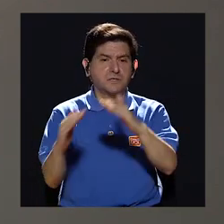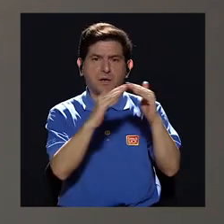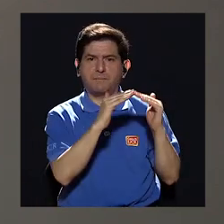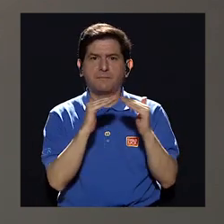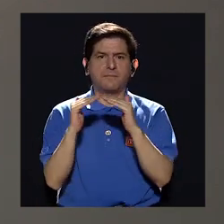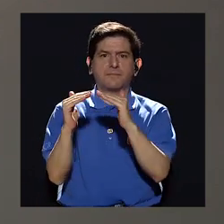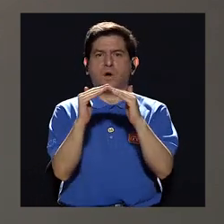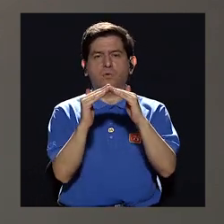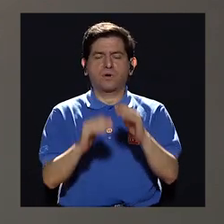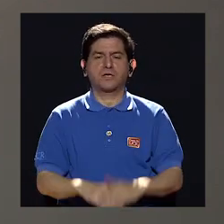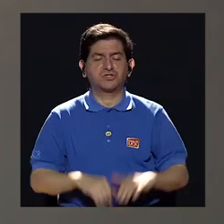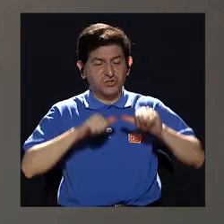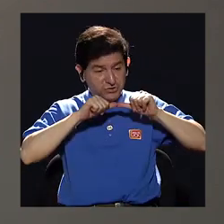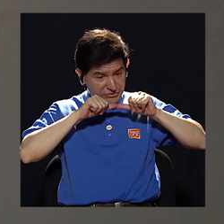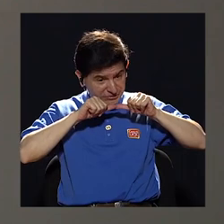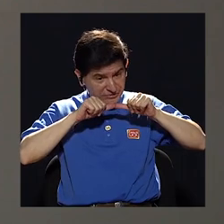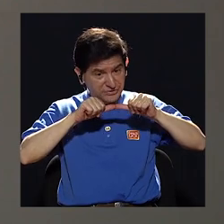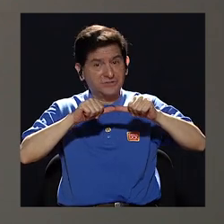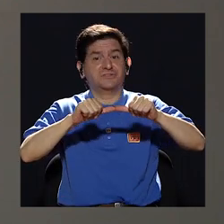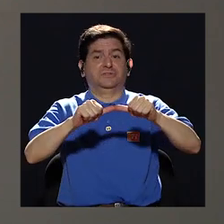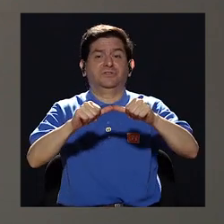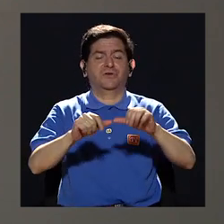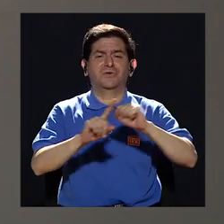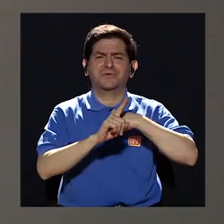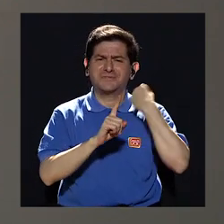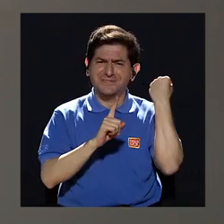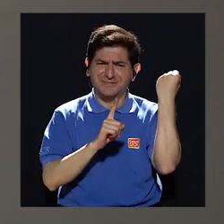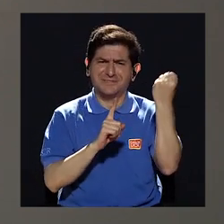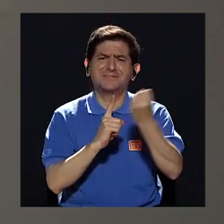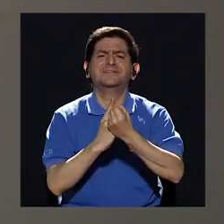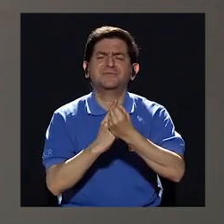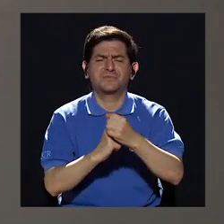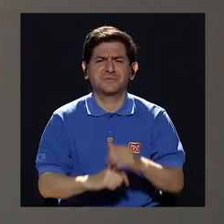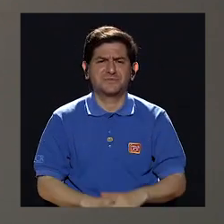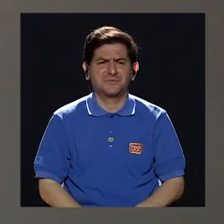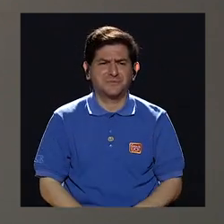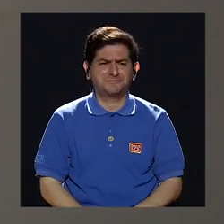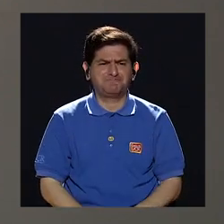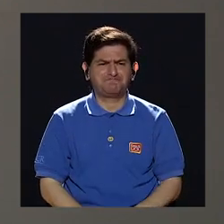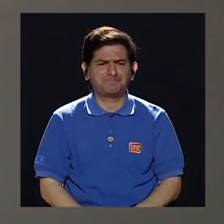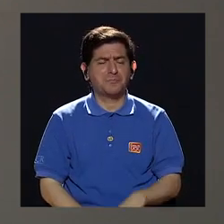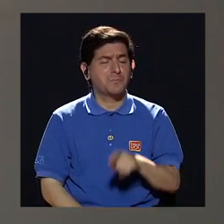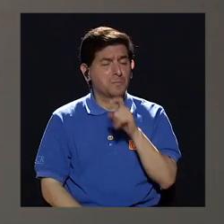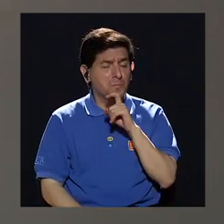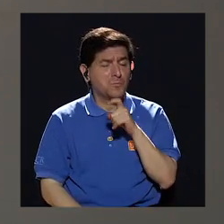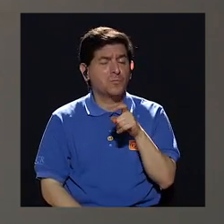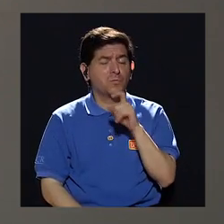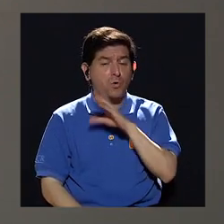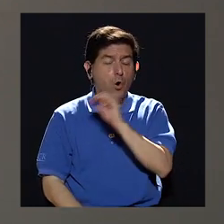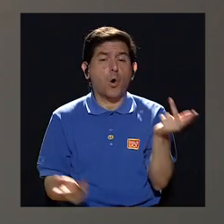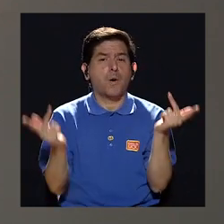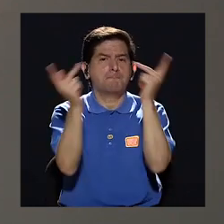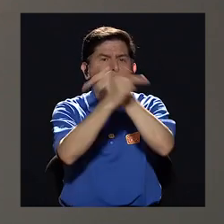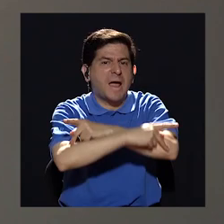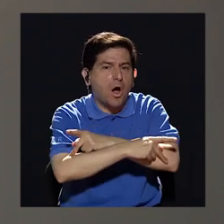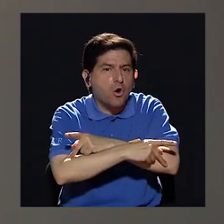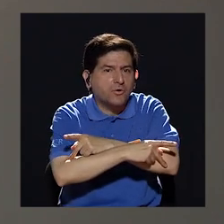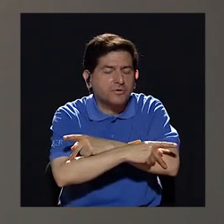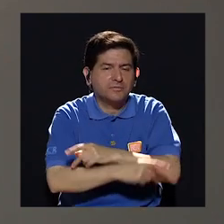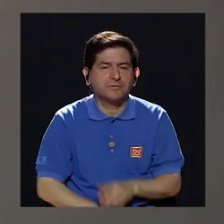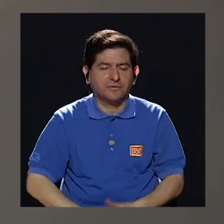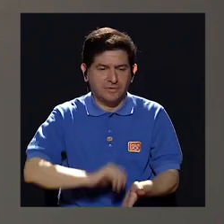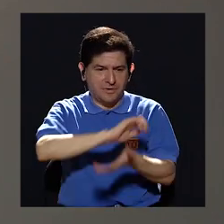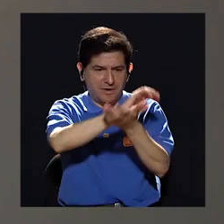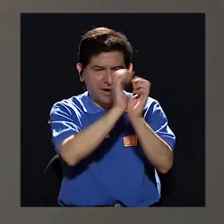población continuó en condiciones tan difíciles o peores, porque las